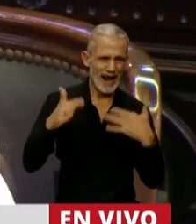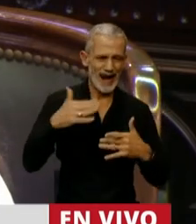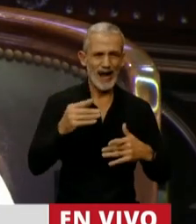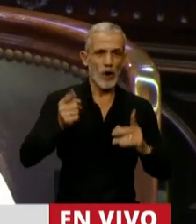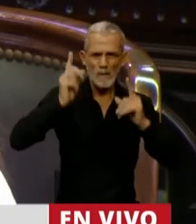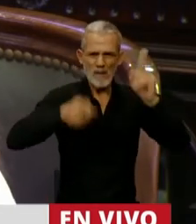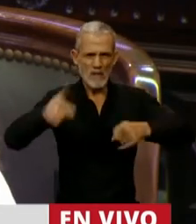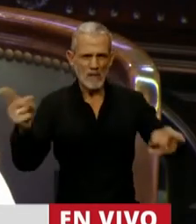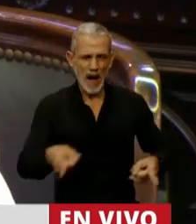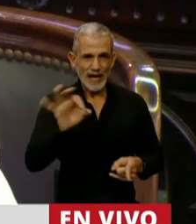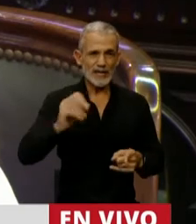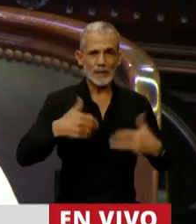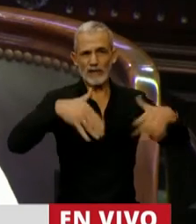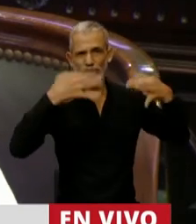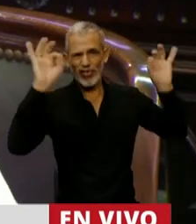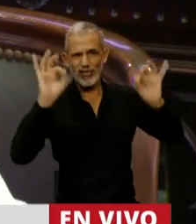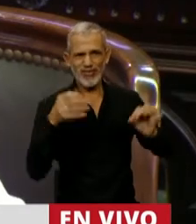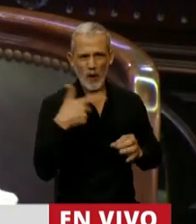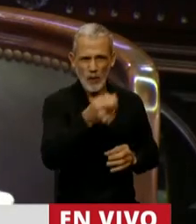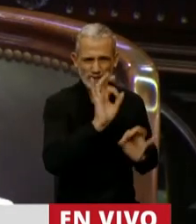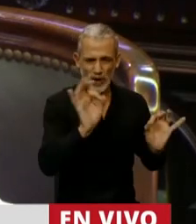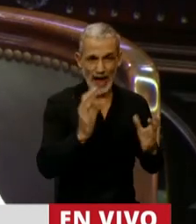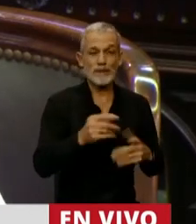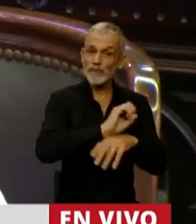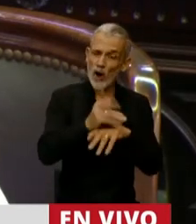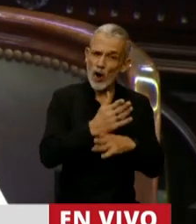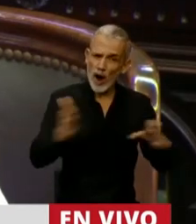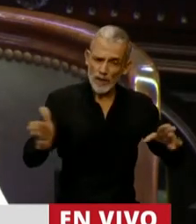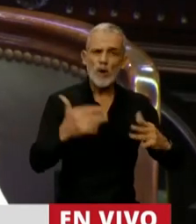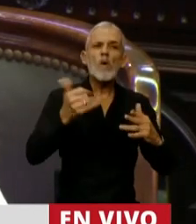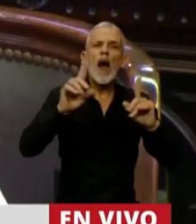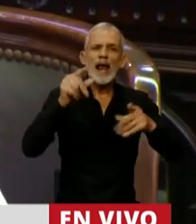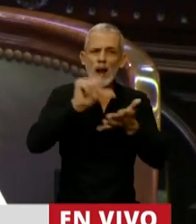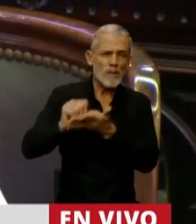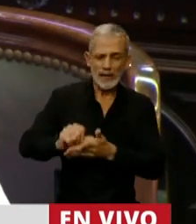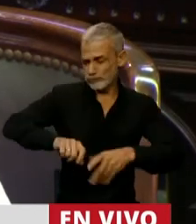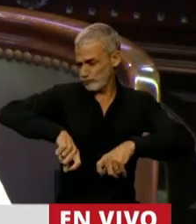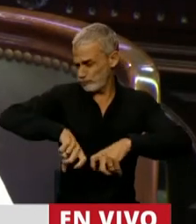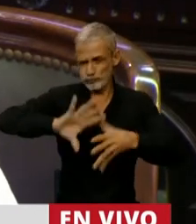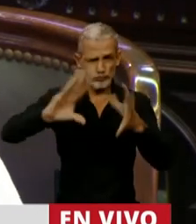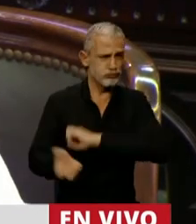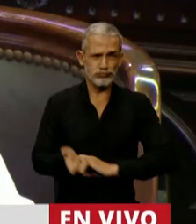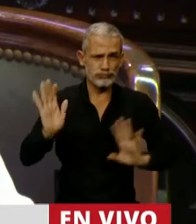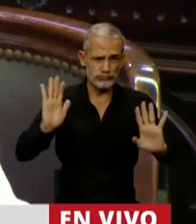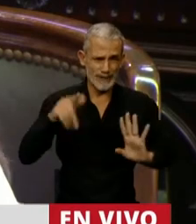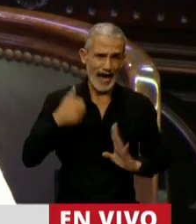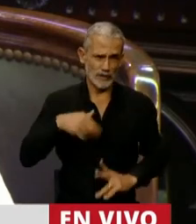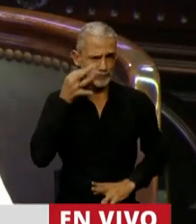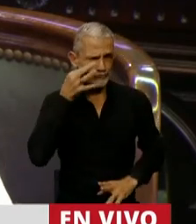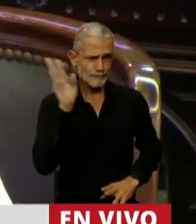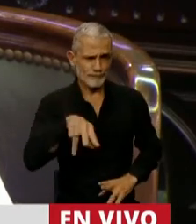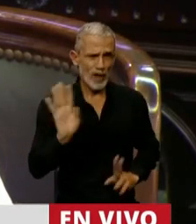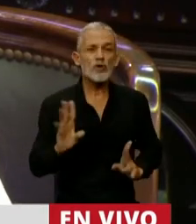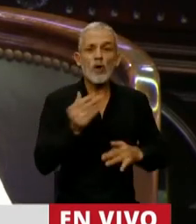autoritarismo y de la impunidad. Más allá de la pandemia, el país colapsó y todos lo vemos y no sabemos